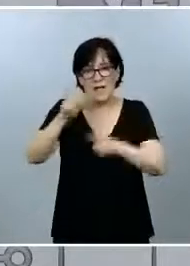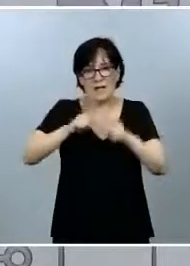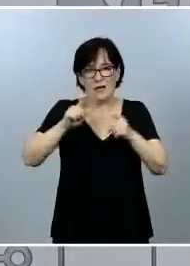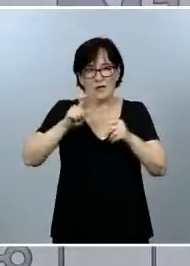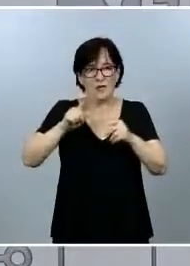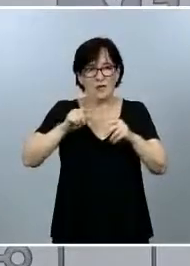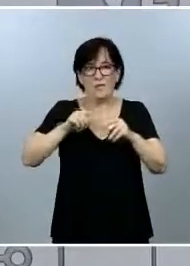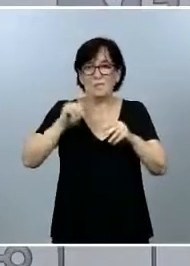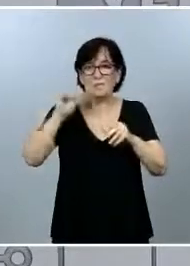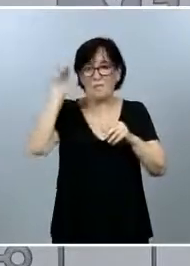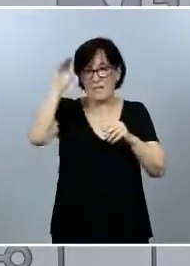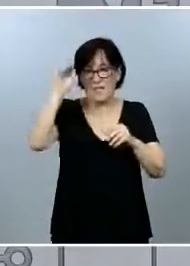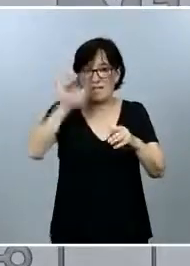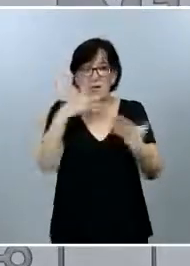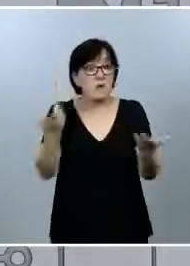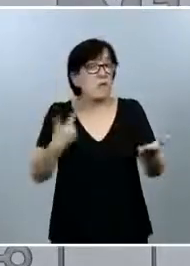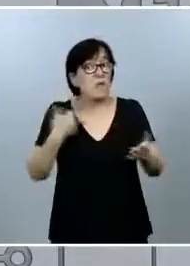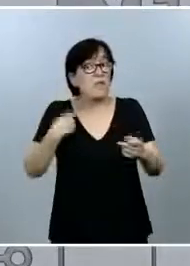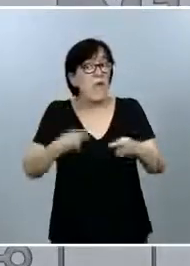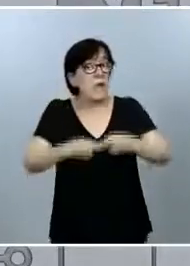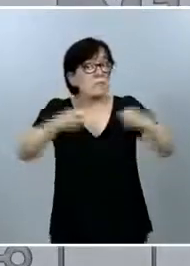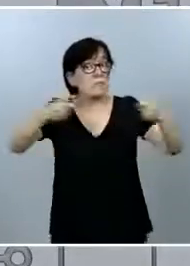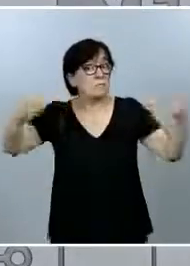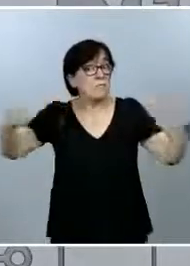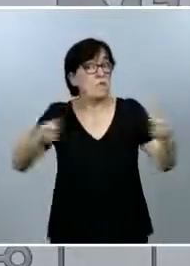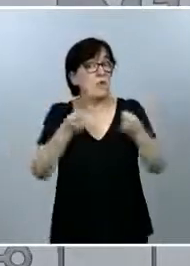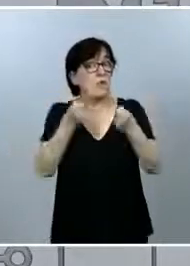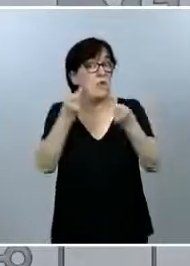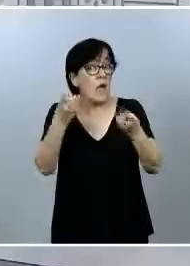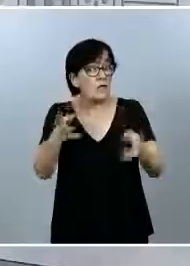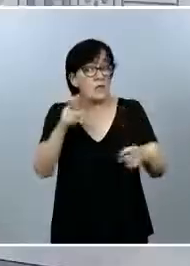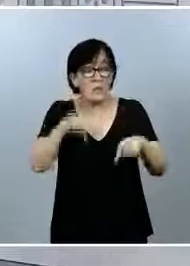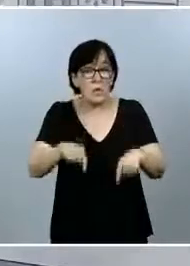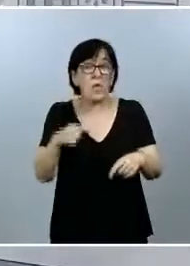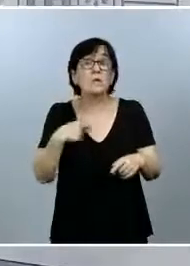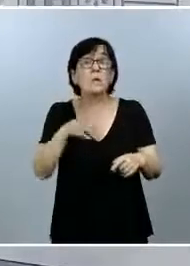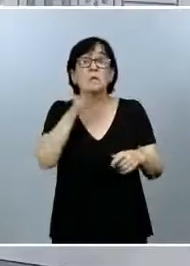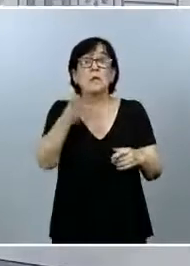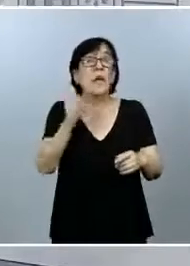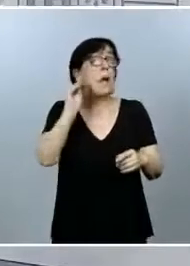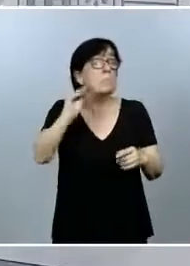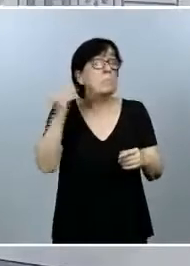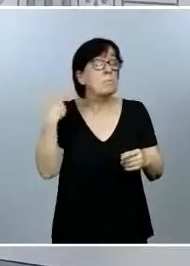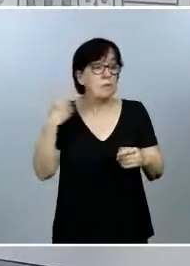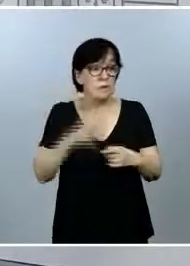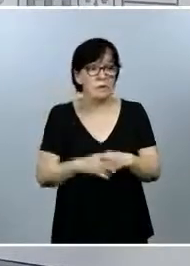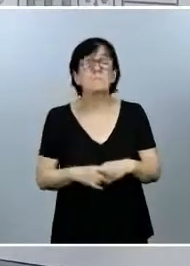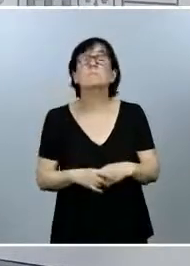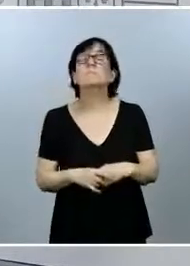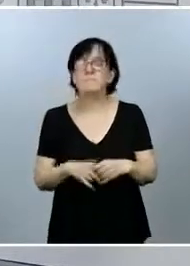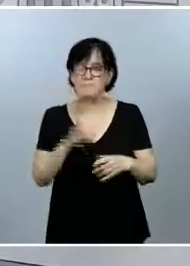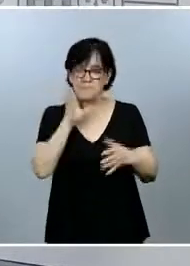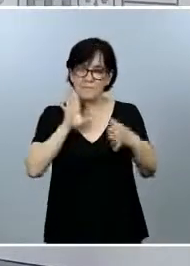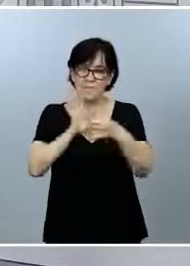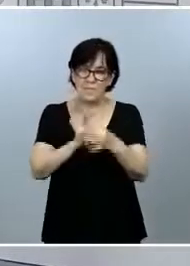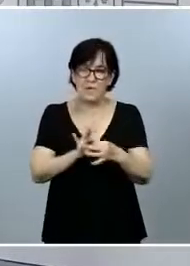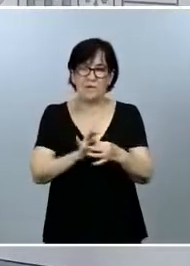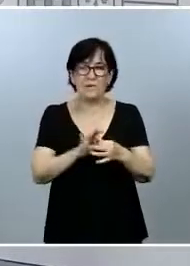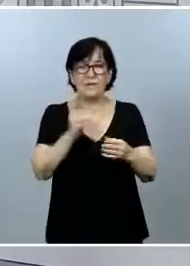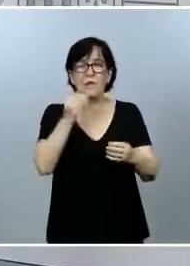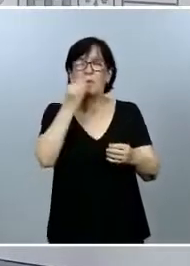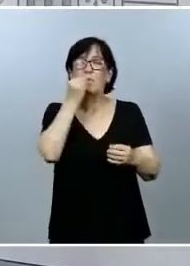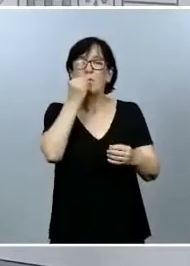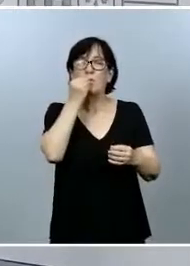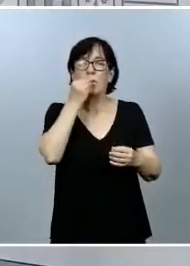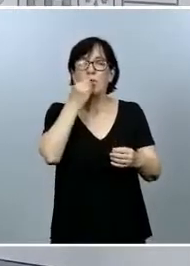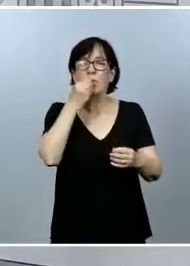Yo creo que ya me he extendido bastante con datos por hoy, podemos pasar a las preguntas. Y hablando por aquí, doctor Simón, pregunta a la buena onda. ¿Qué